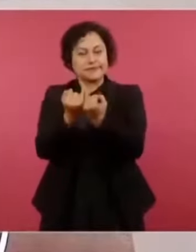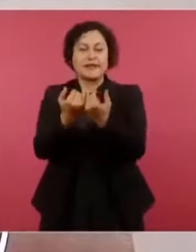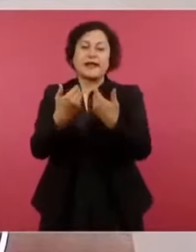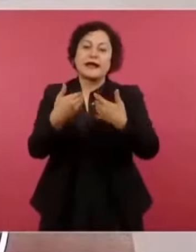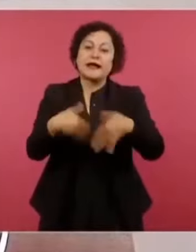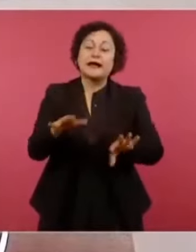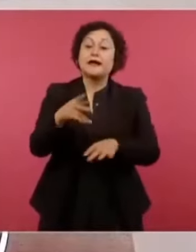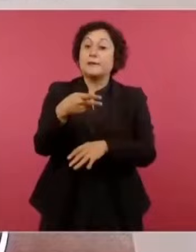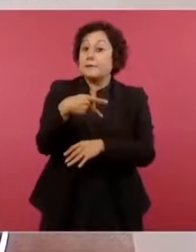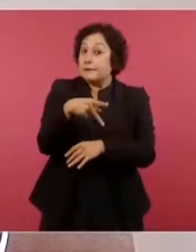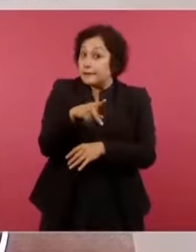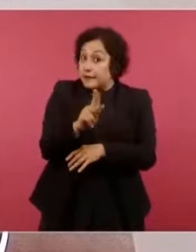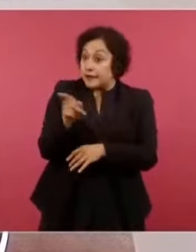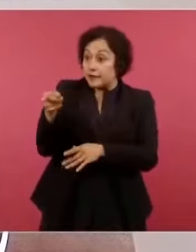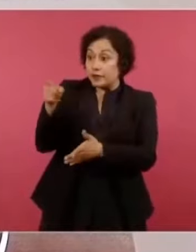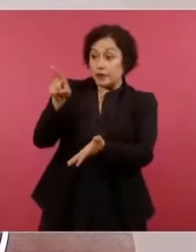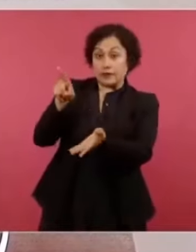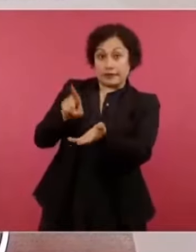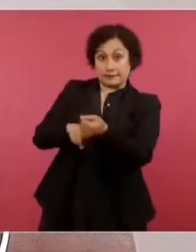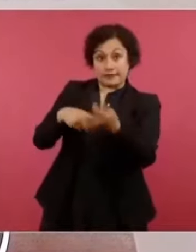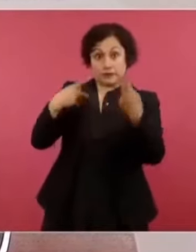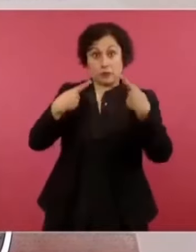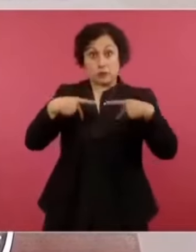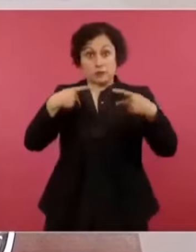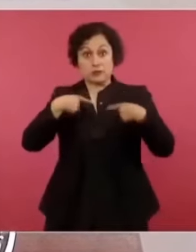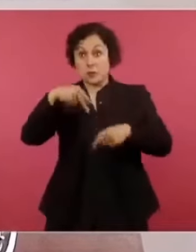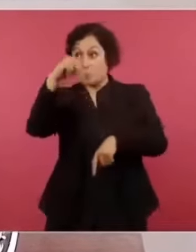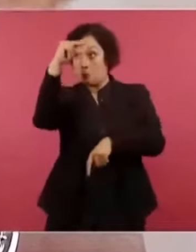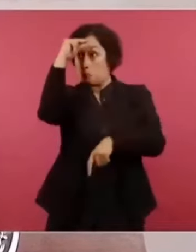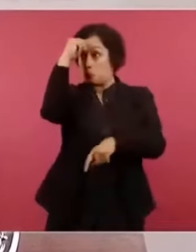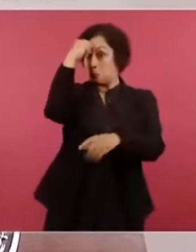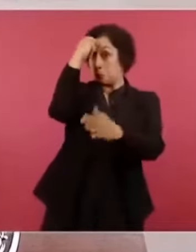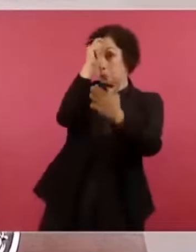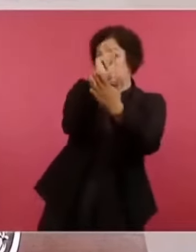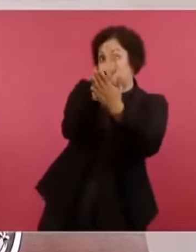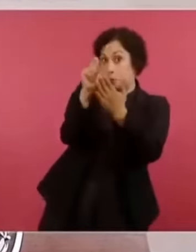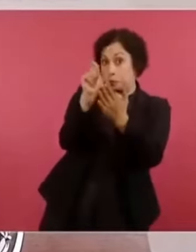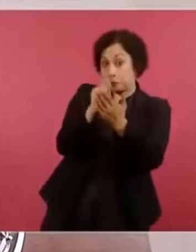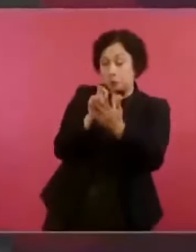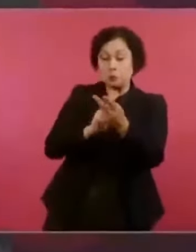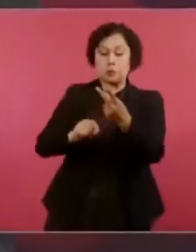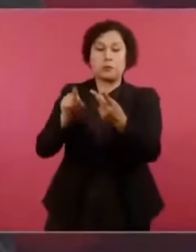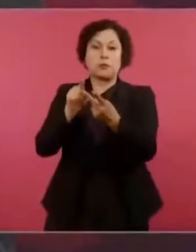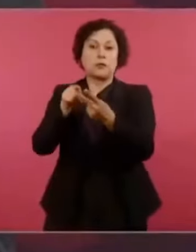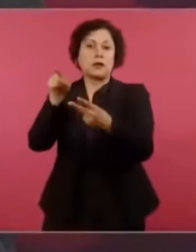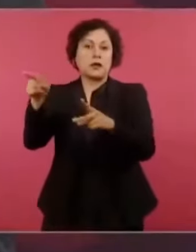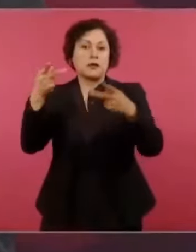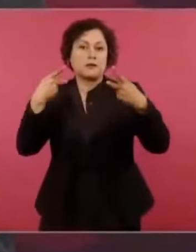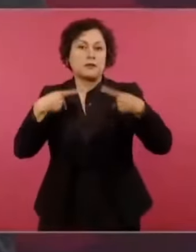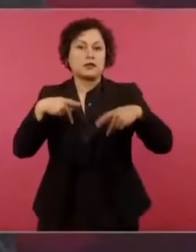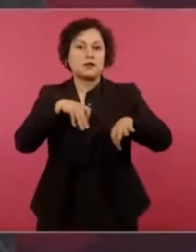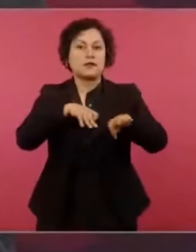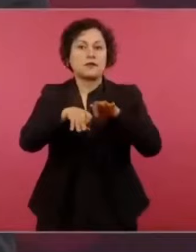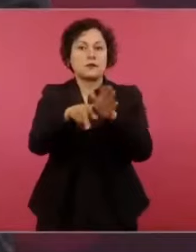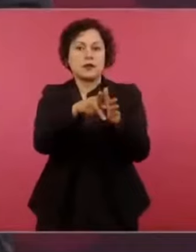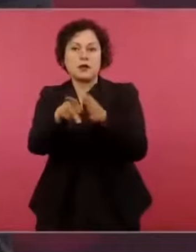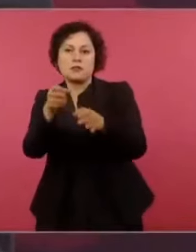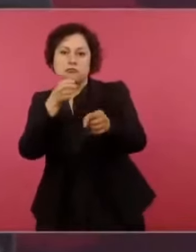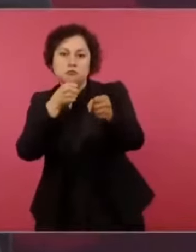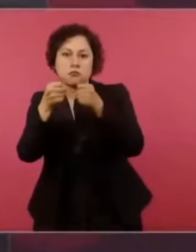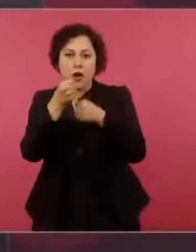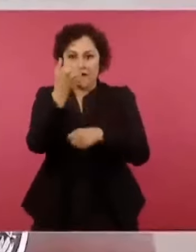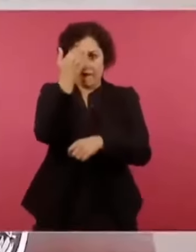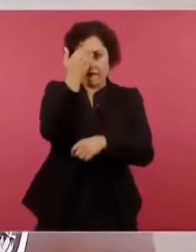que los periodistas famosos siguen